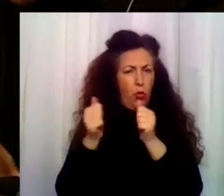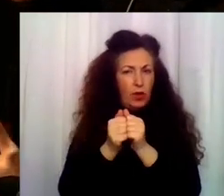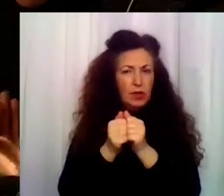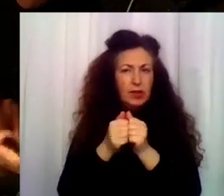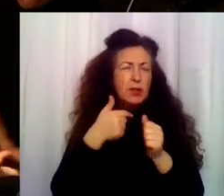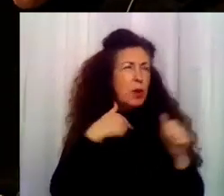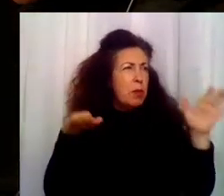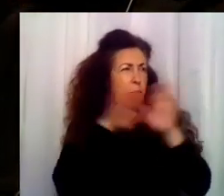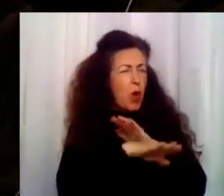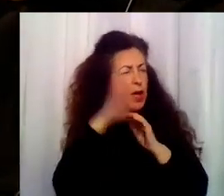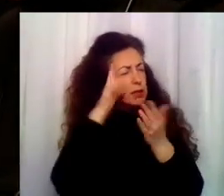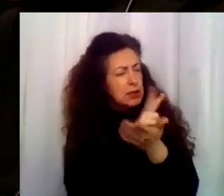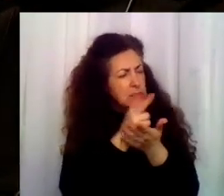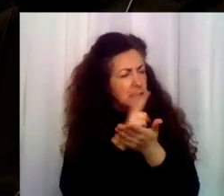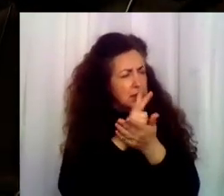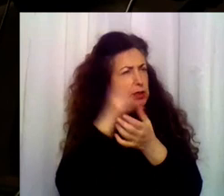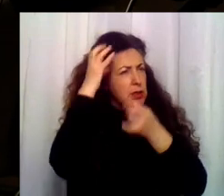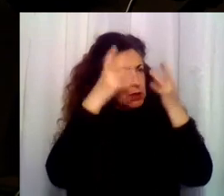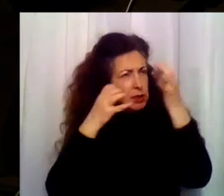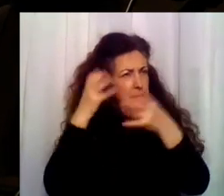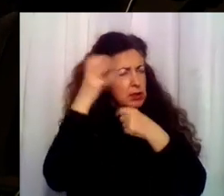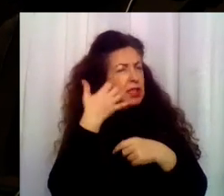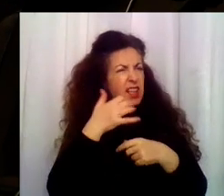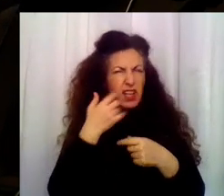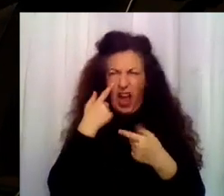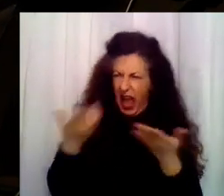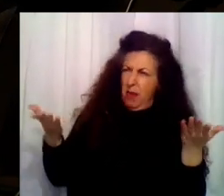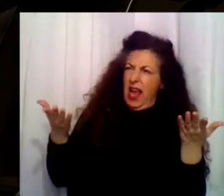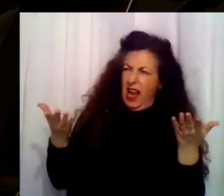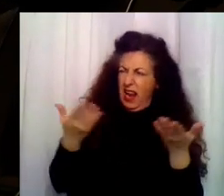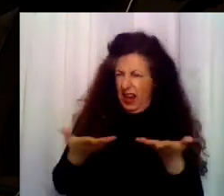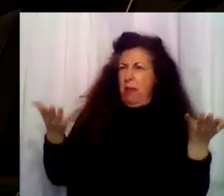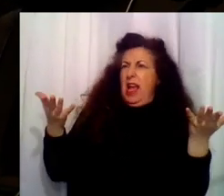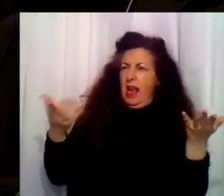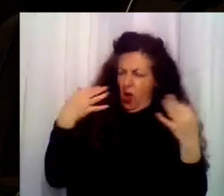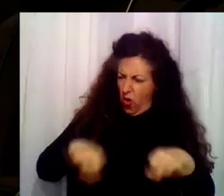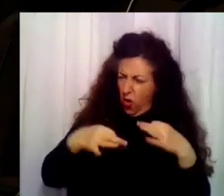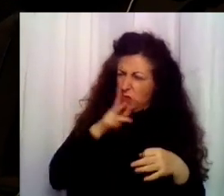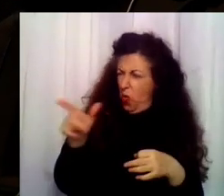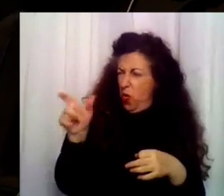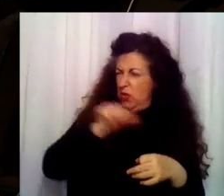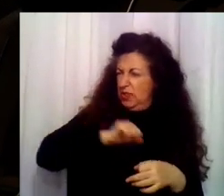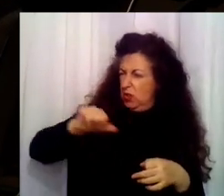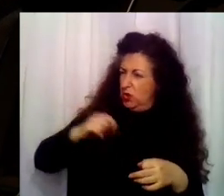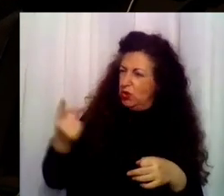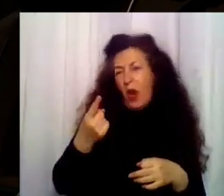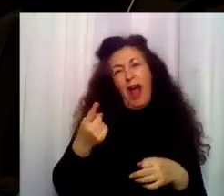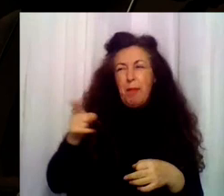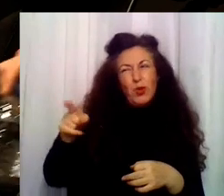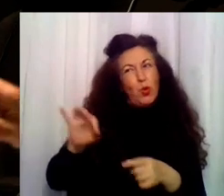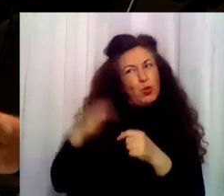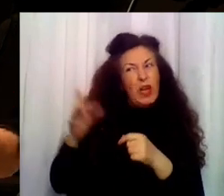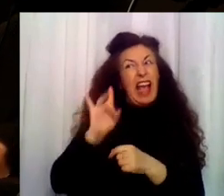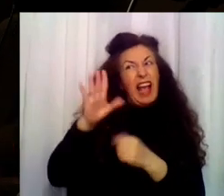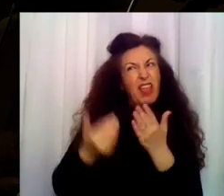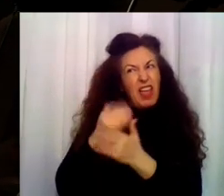pienso cosas raras, Marga. A ver, es que está una musola. Bueno, aunque tú cada 15 días...